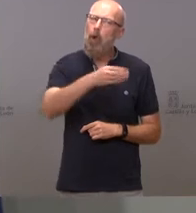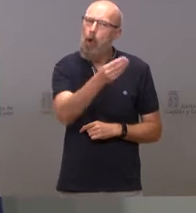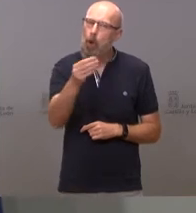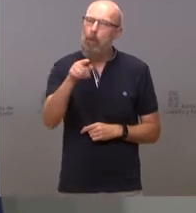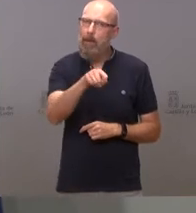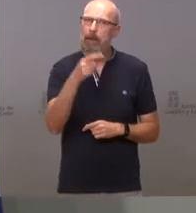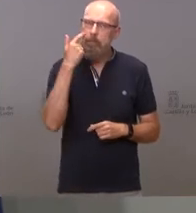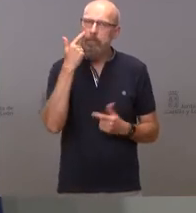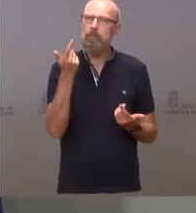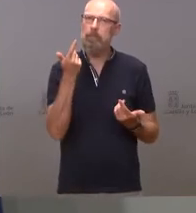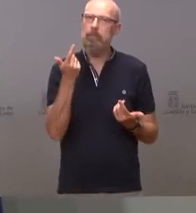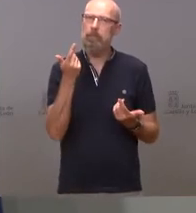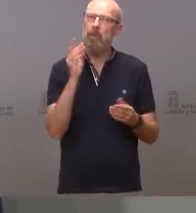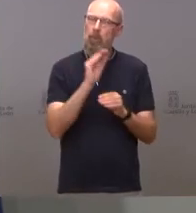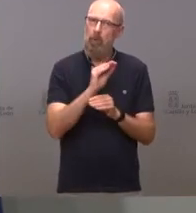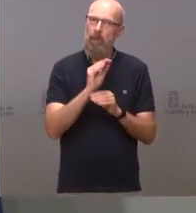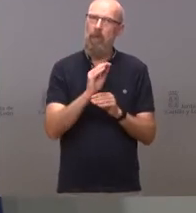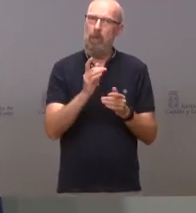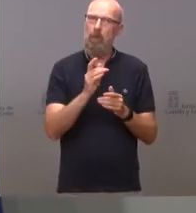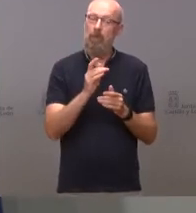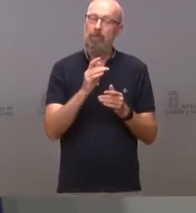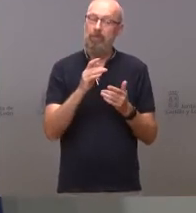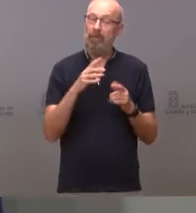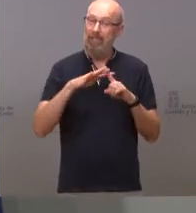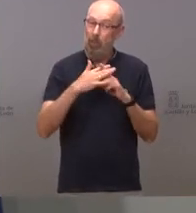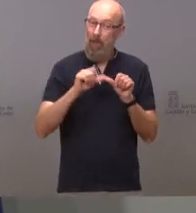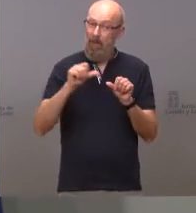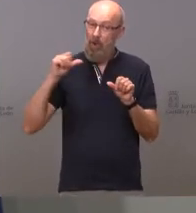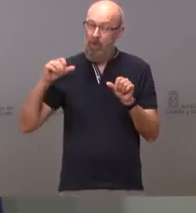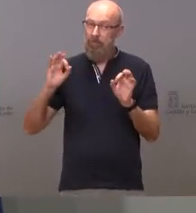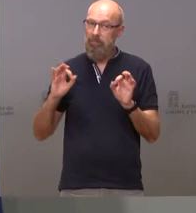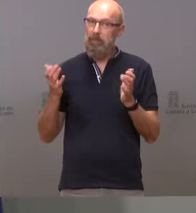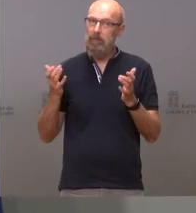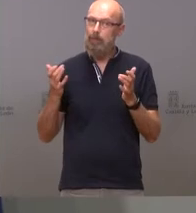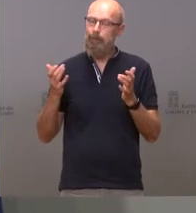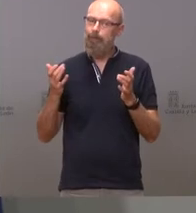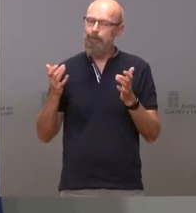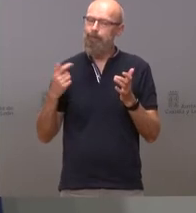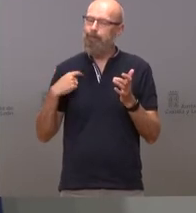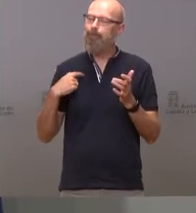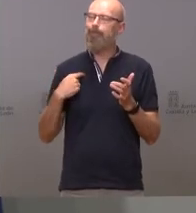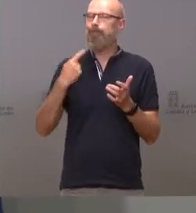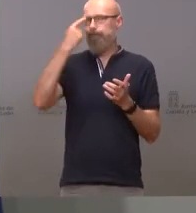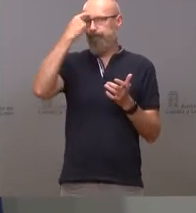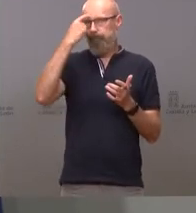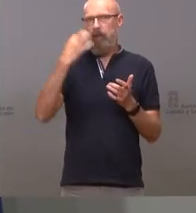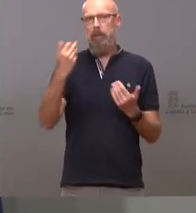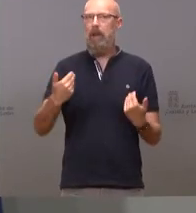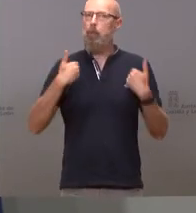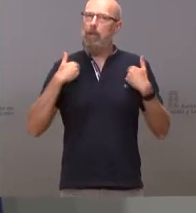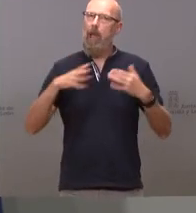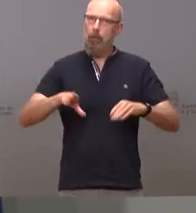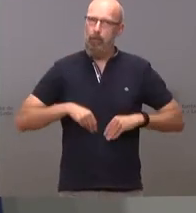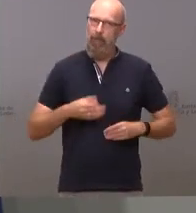que la situación que hemos vivido nos exige a todos responsabilidad y